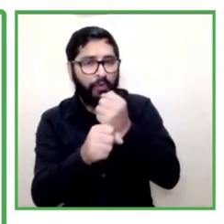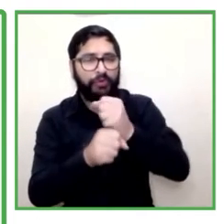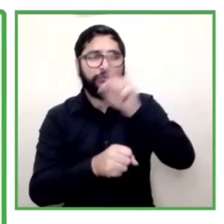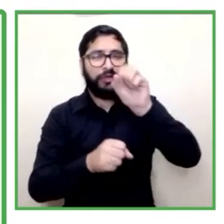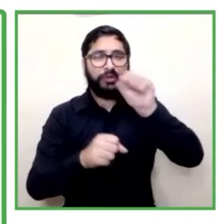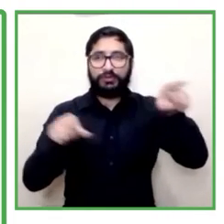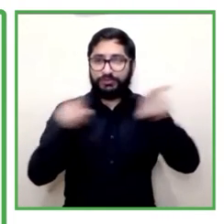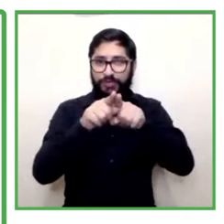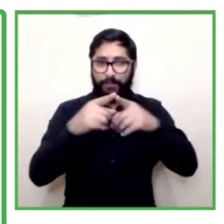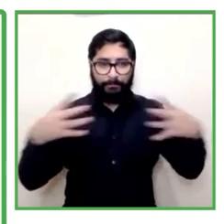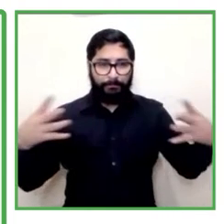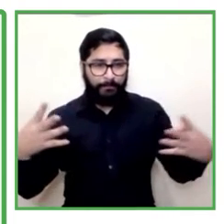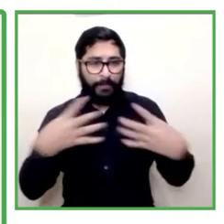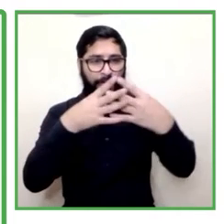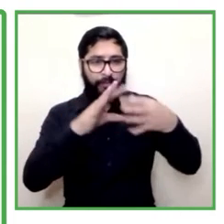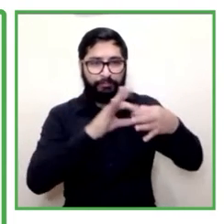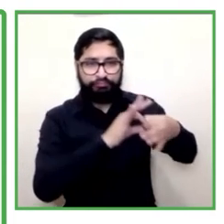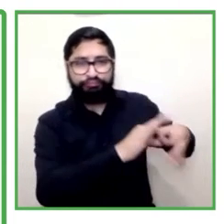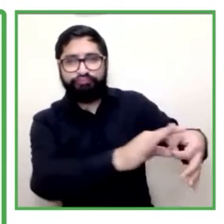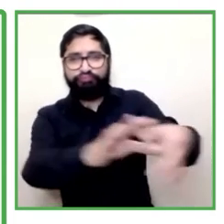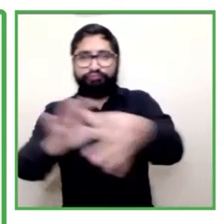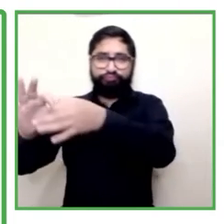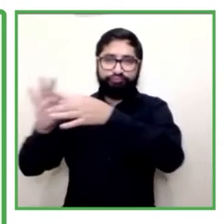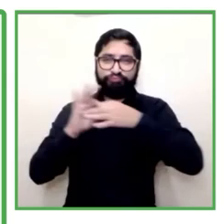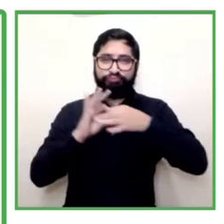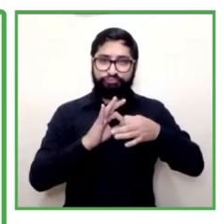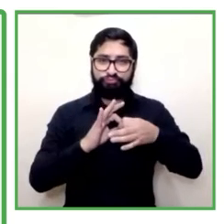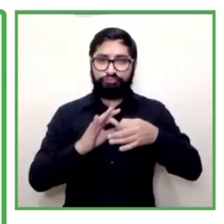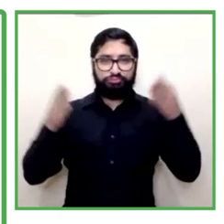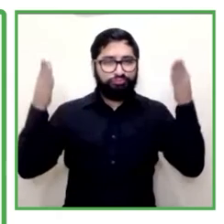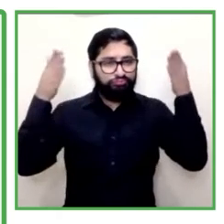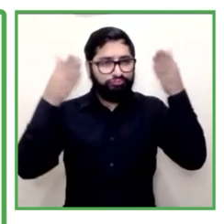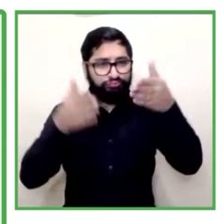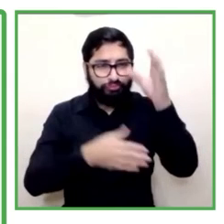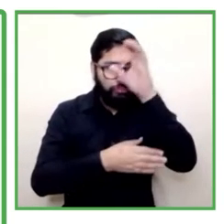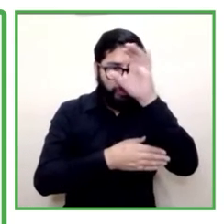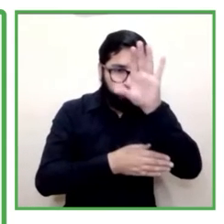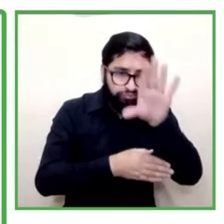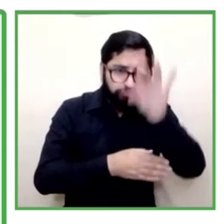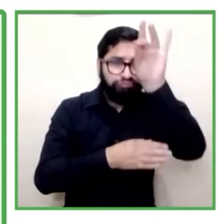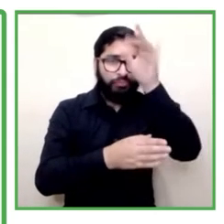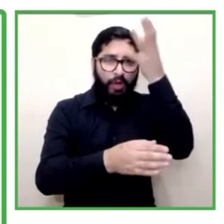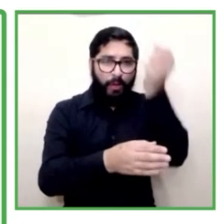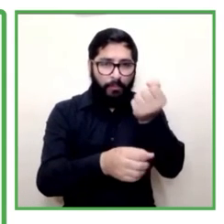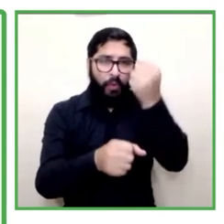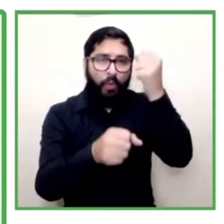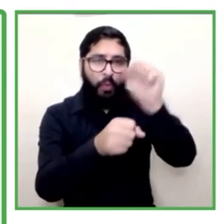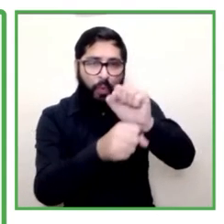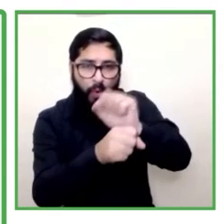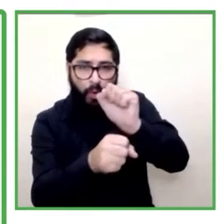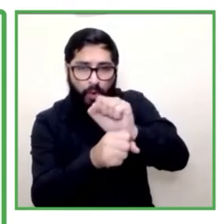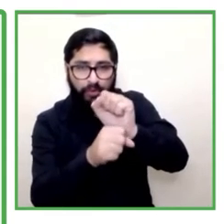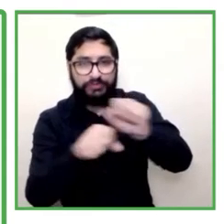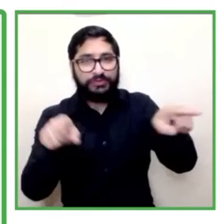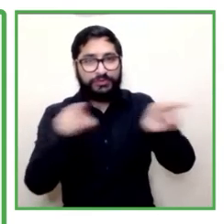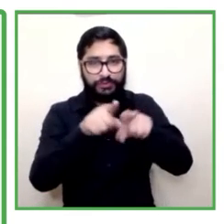y su objeto es la intermediación laboral entre quienes buscan empleo y las empresas que requieren talento humano.